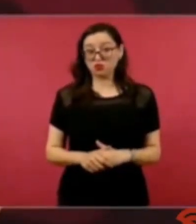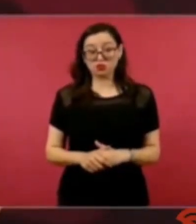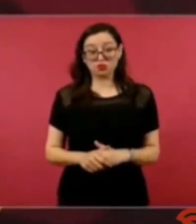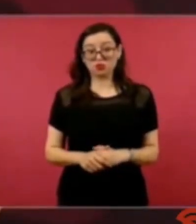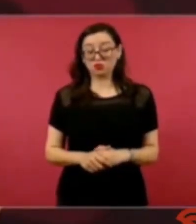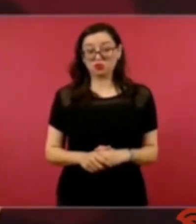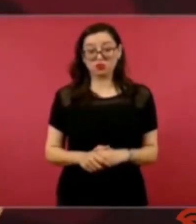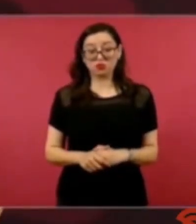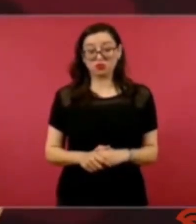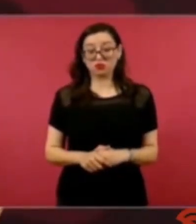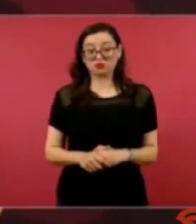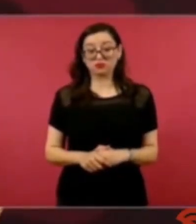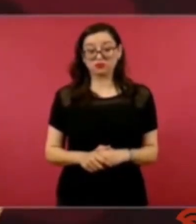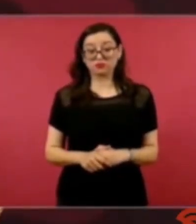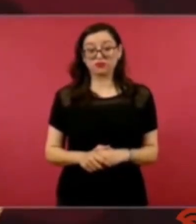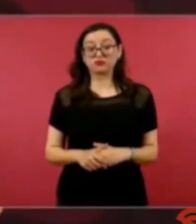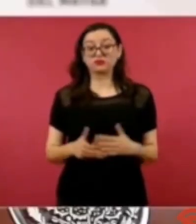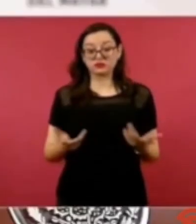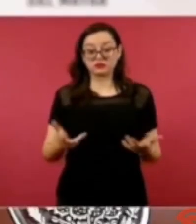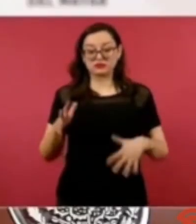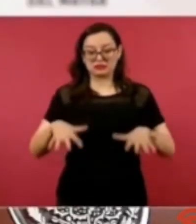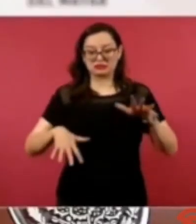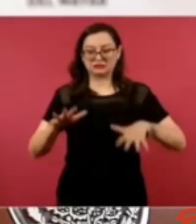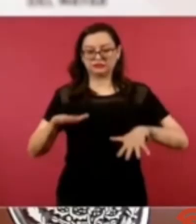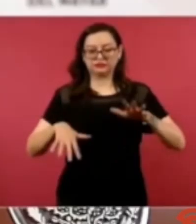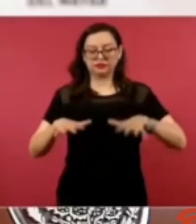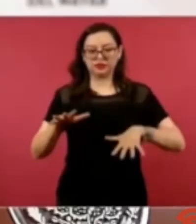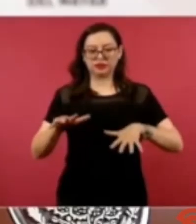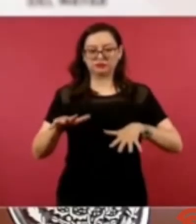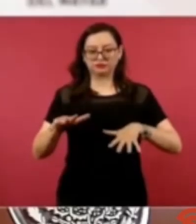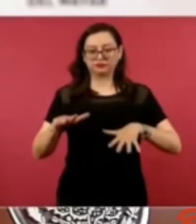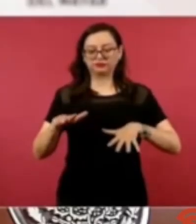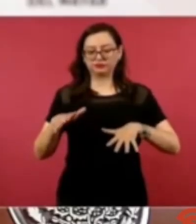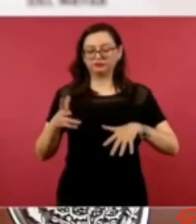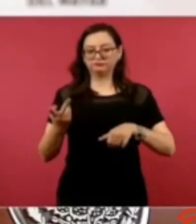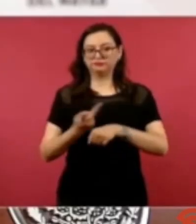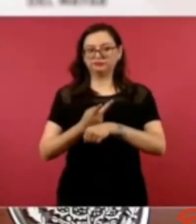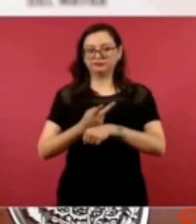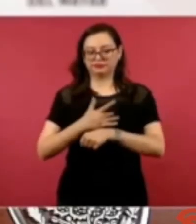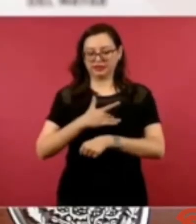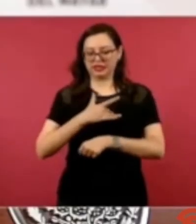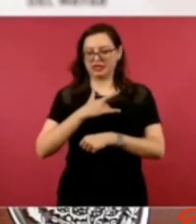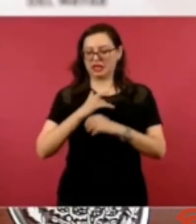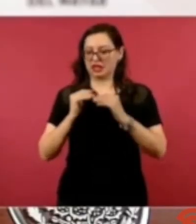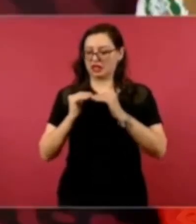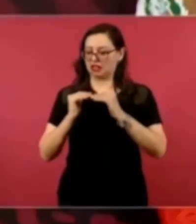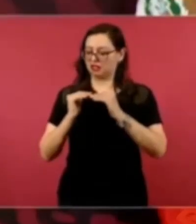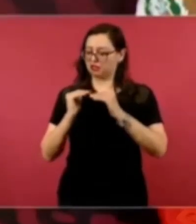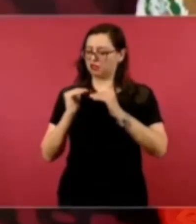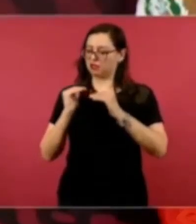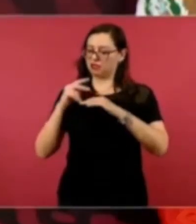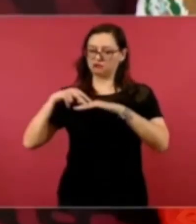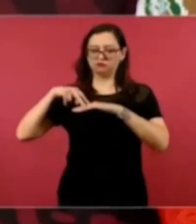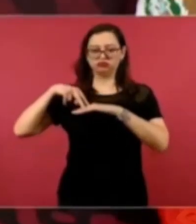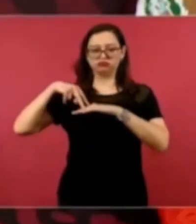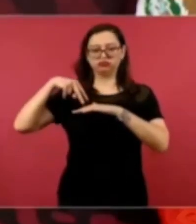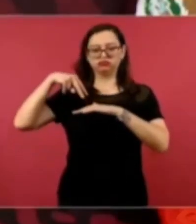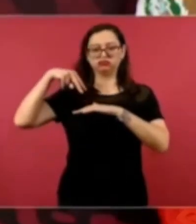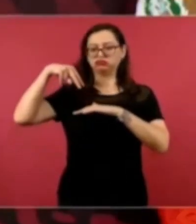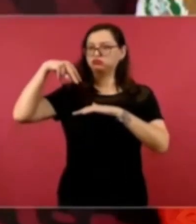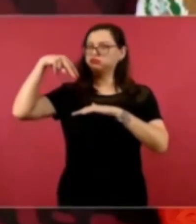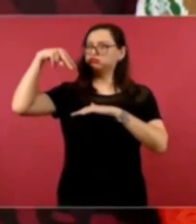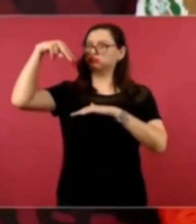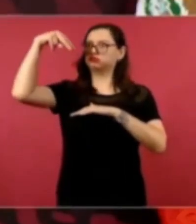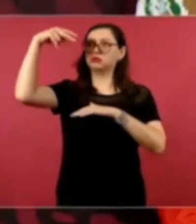porque siempre hay esa tentación además son siglos de aplicación de esa